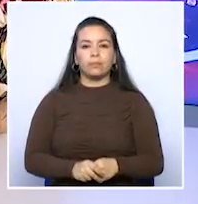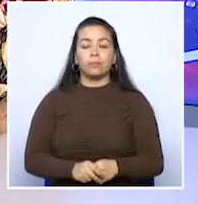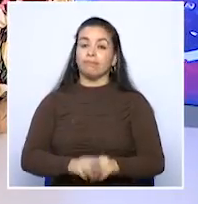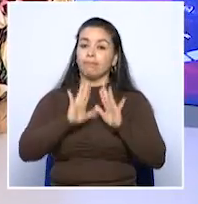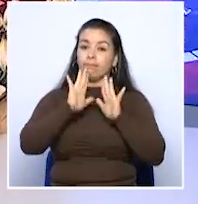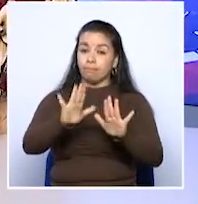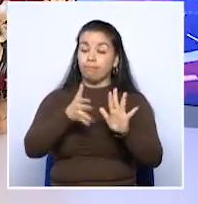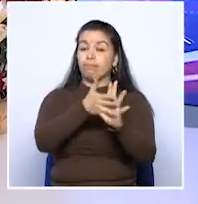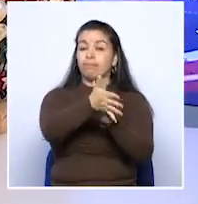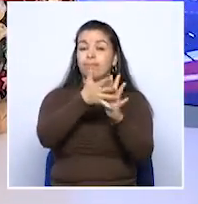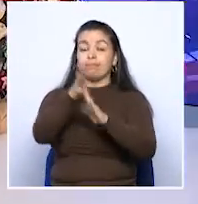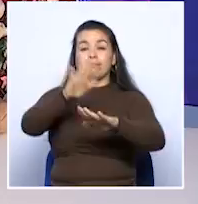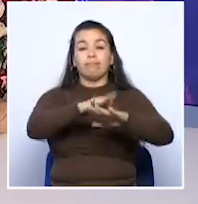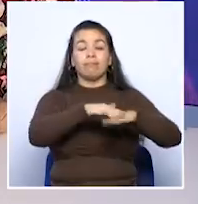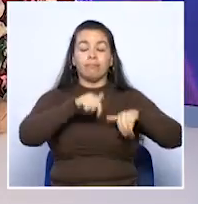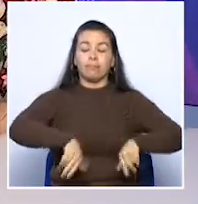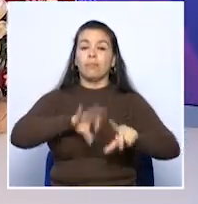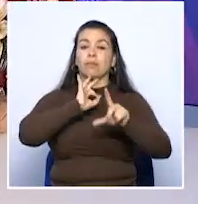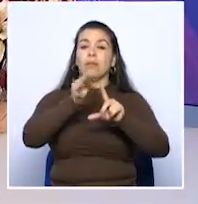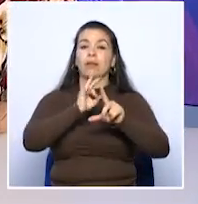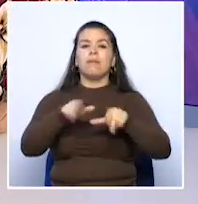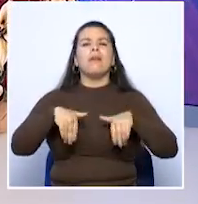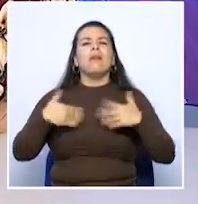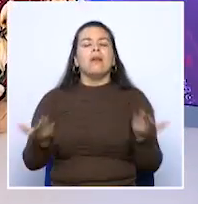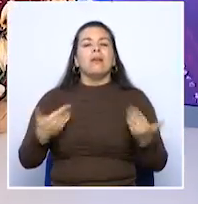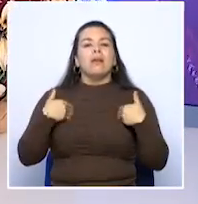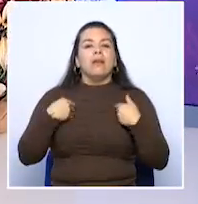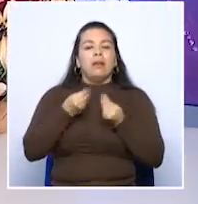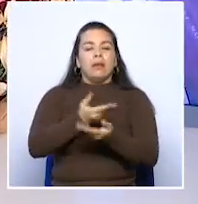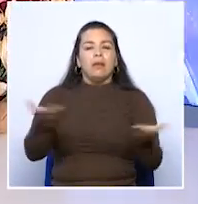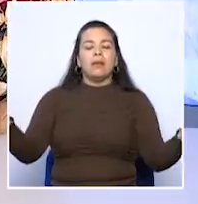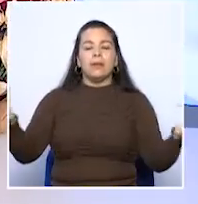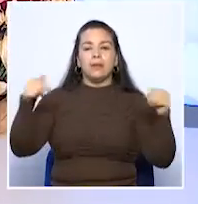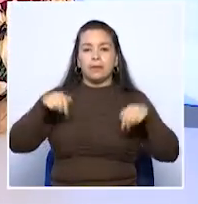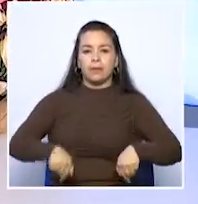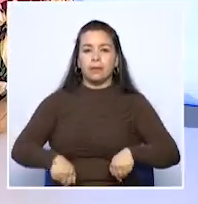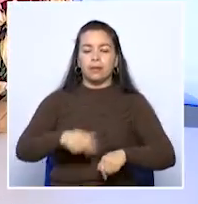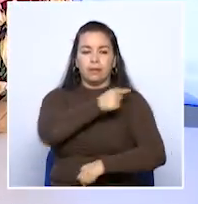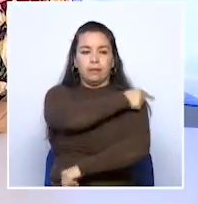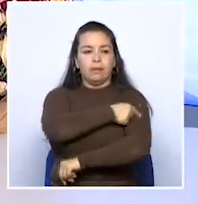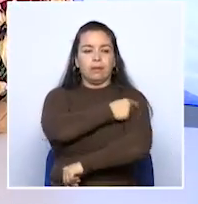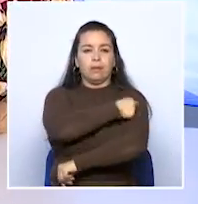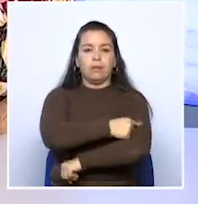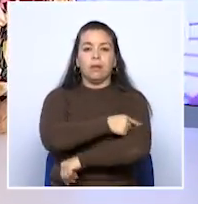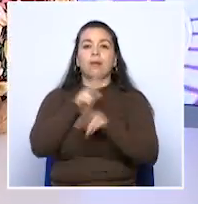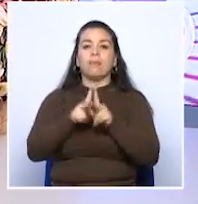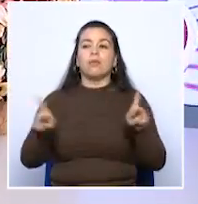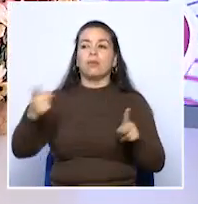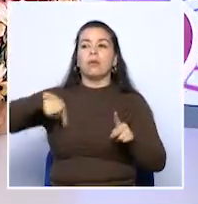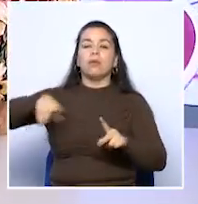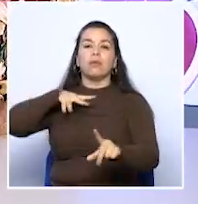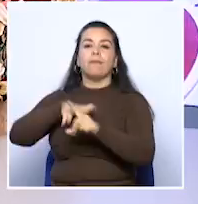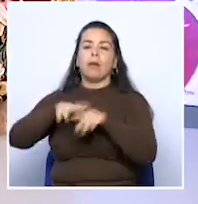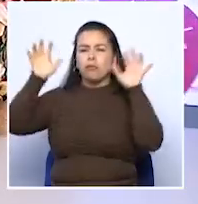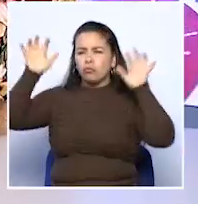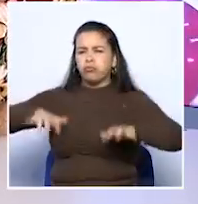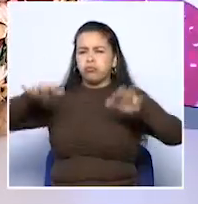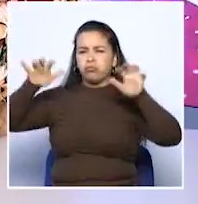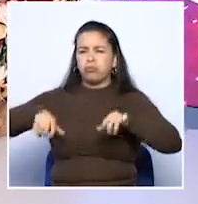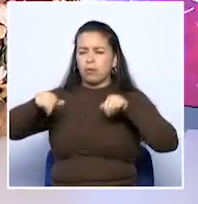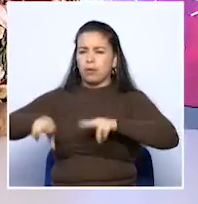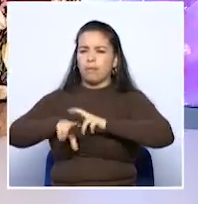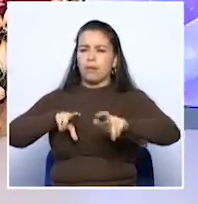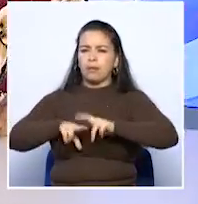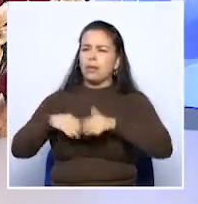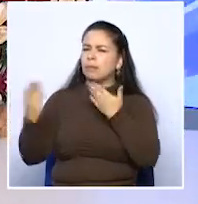Momento de contarle a todos los televidentes de Telecafé Noticias cómo avanza la entrega de subsidios por parte de la Cruz Roja a las personas que se dieron afectadas con la temporada de lluvias.